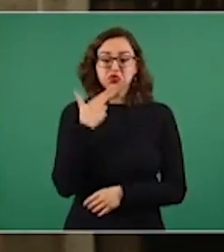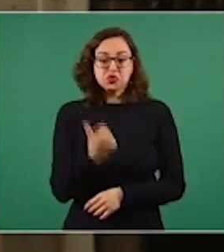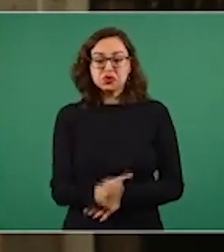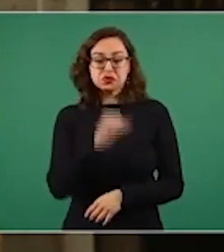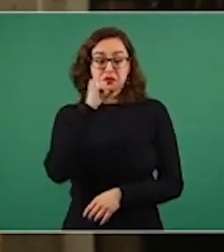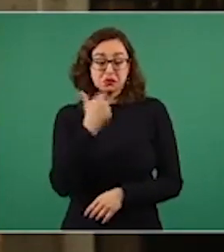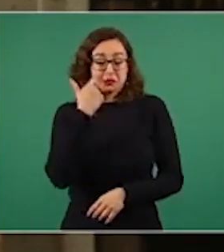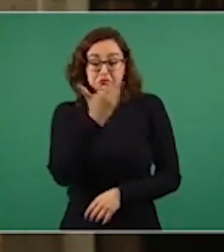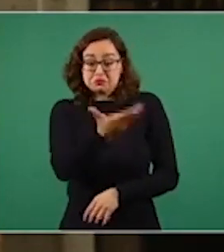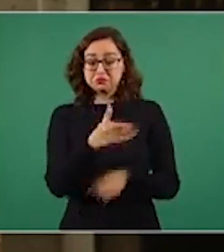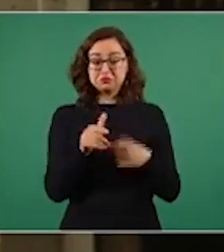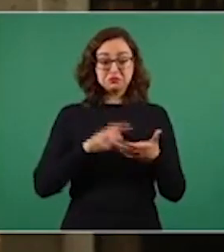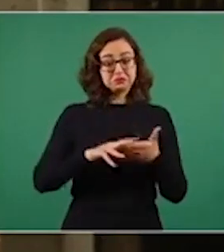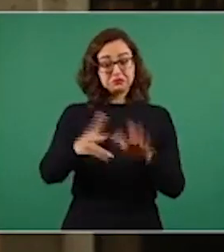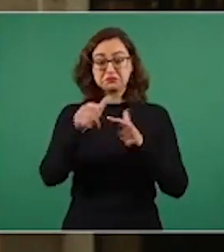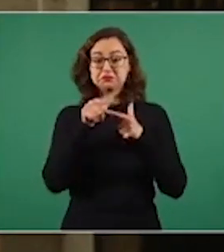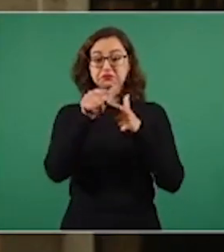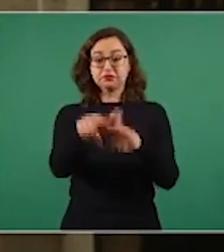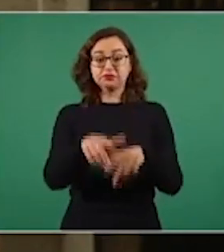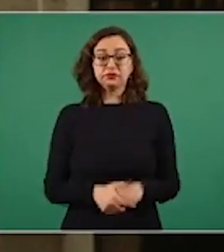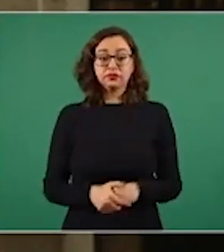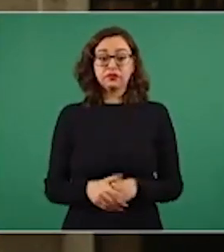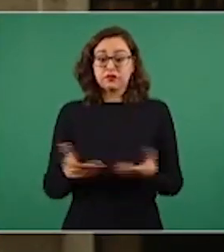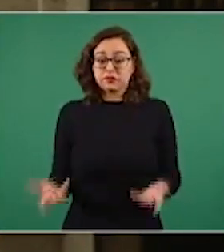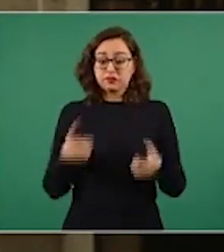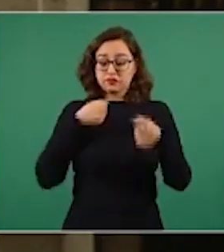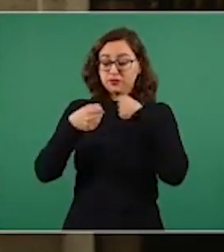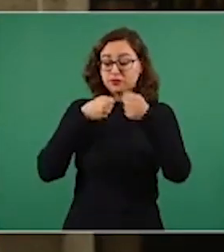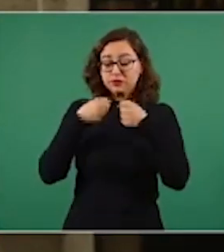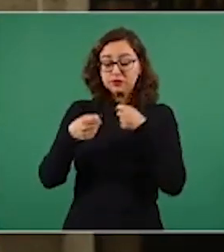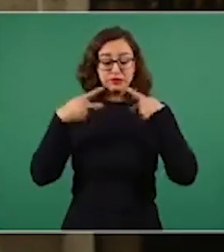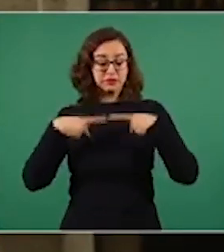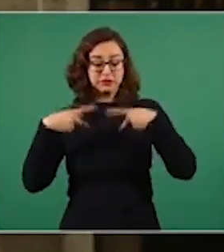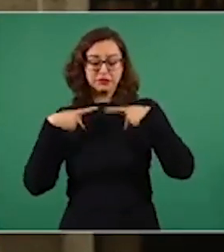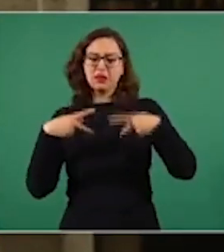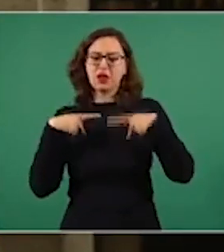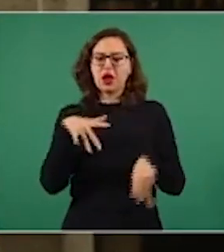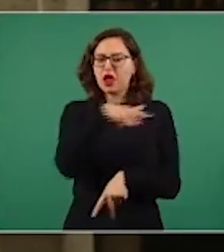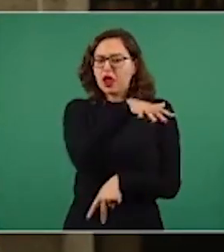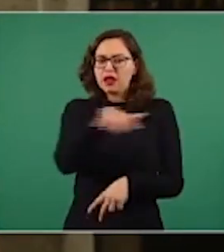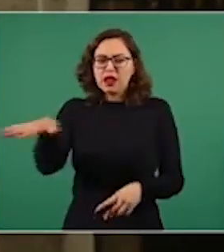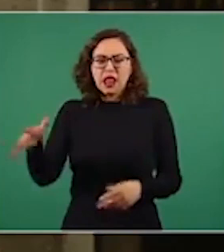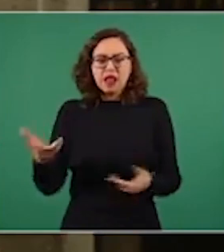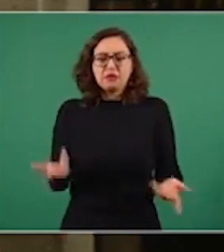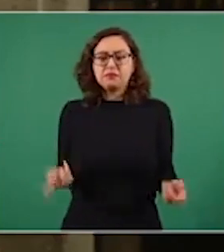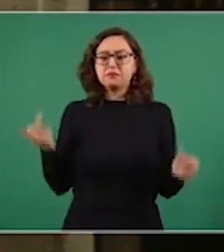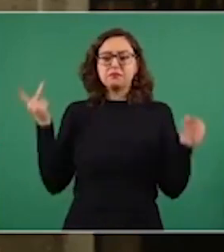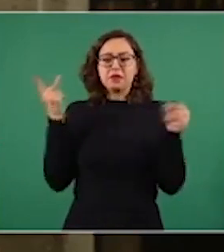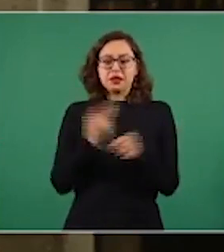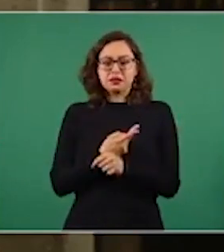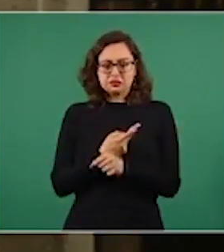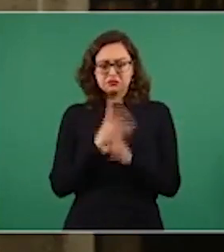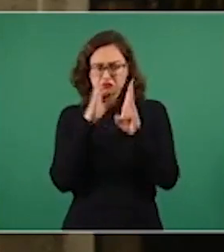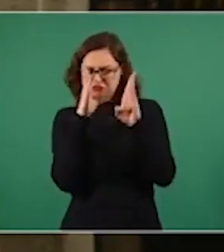No solo los periodistas, los ciudadanos comunes y corrientes hoy están expuestos a que estas empresas también realicen lo que antes solo realizaban los gobiernos,